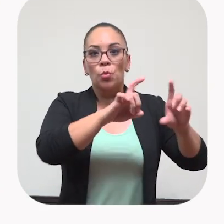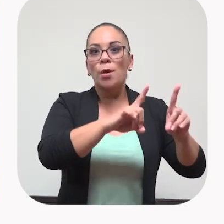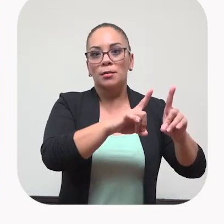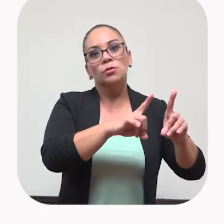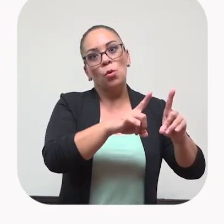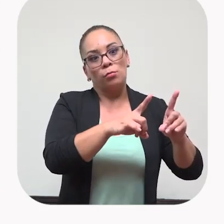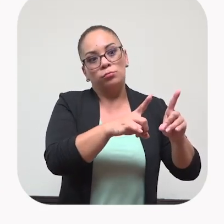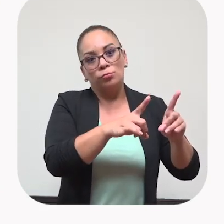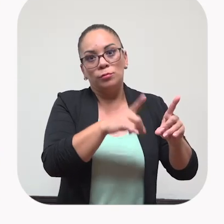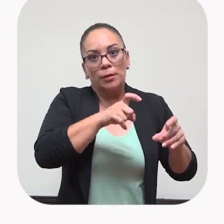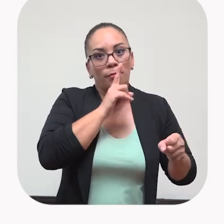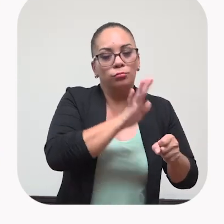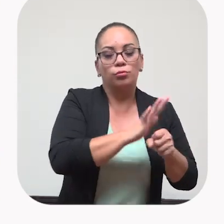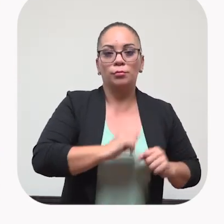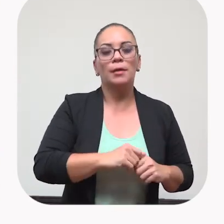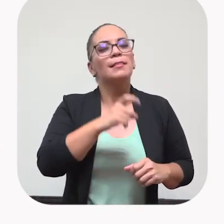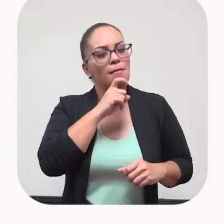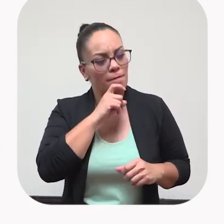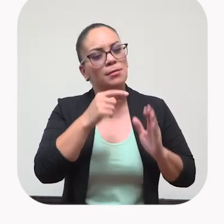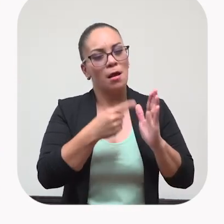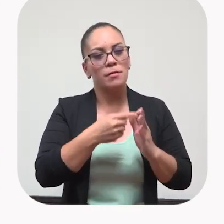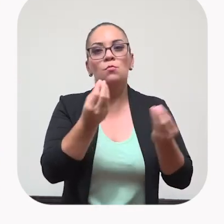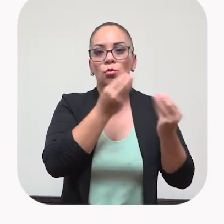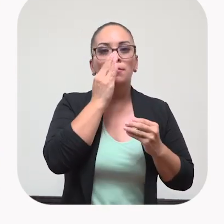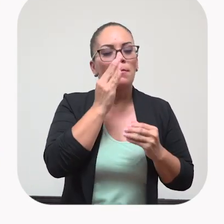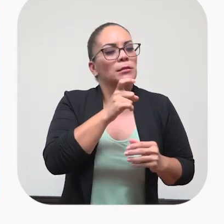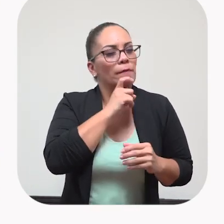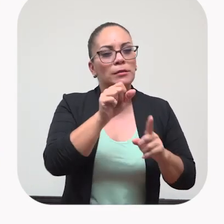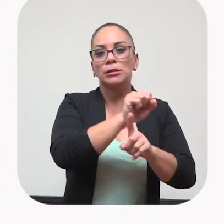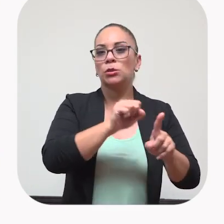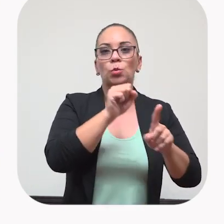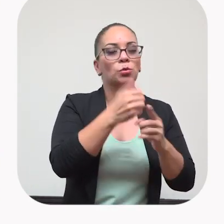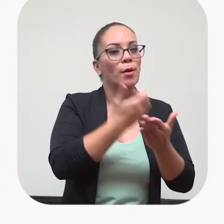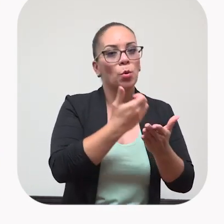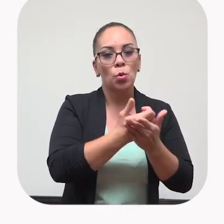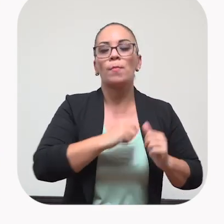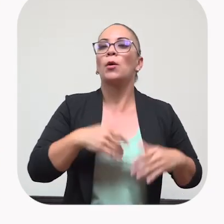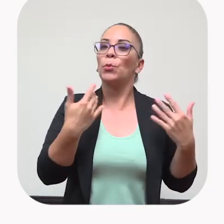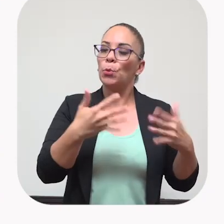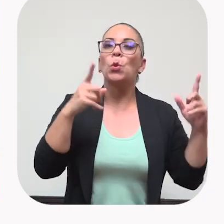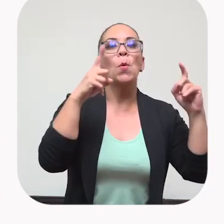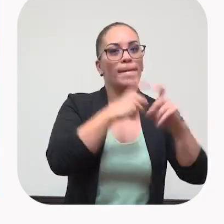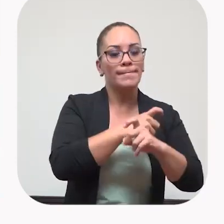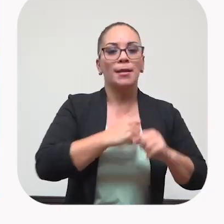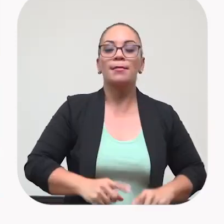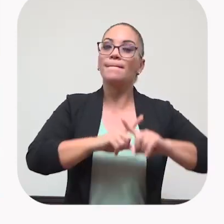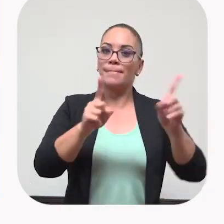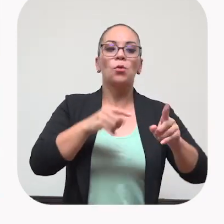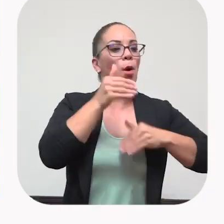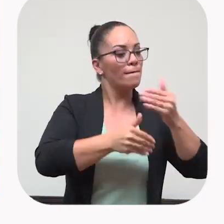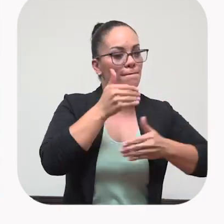de educación les solicita. A les cuesta mucho, hay muchas mamás, ¿verdad? Que la situación económica es bastante difícil,